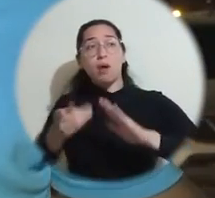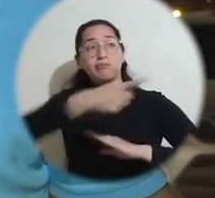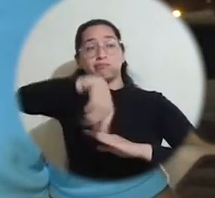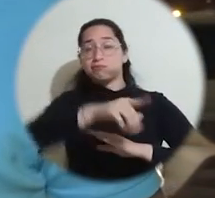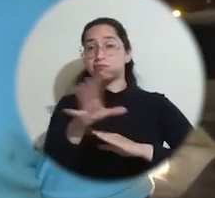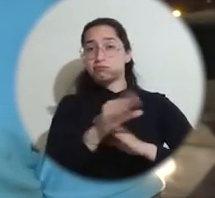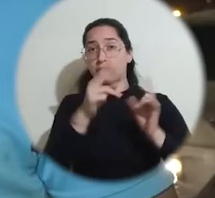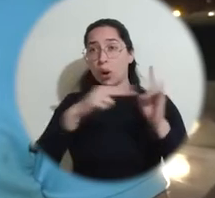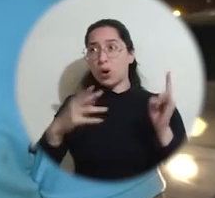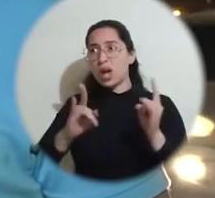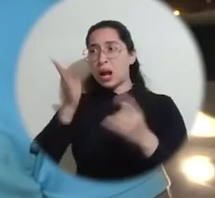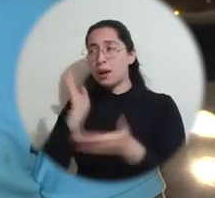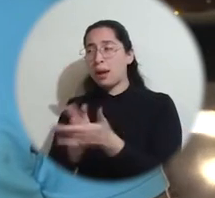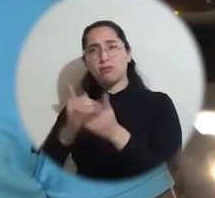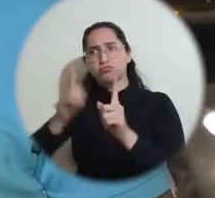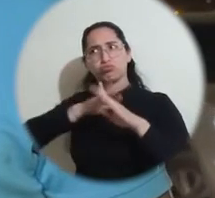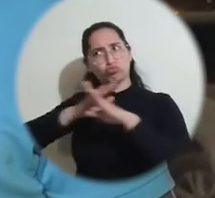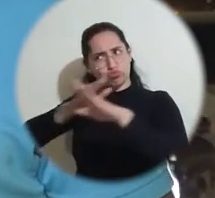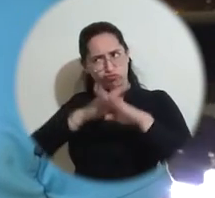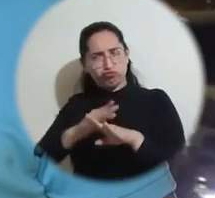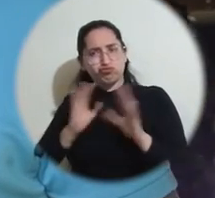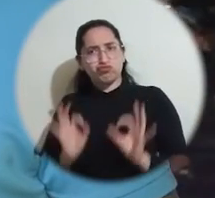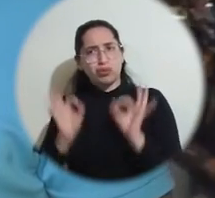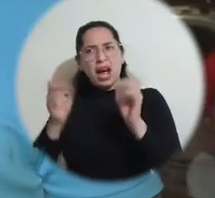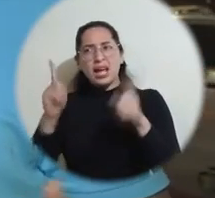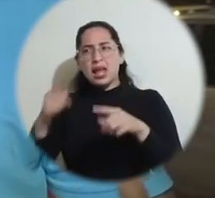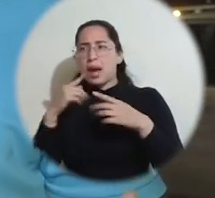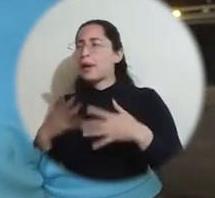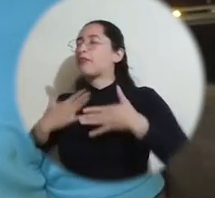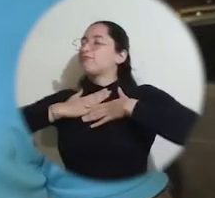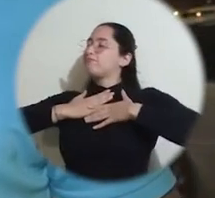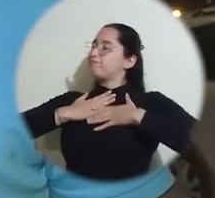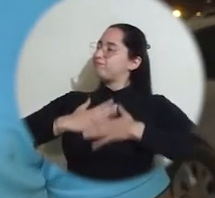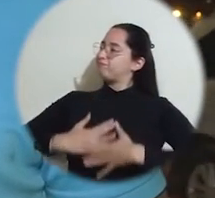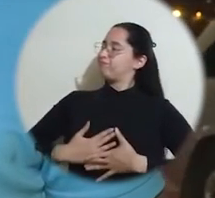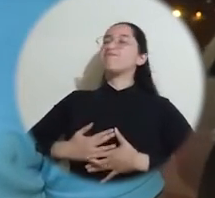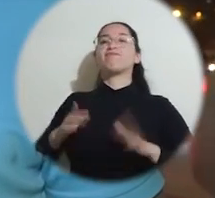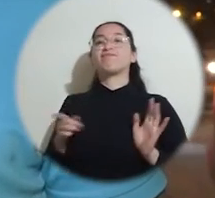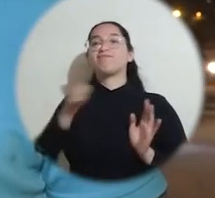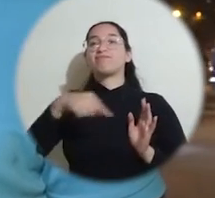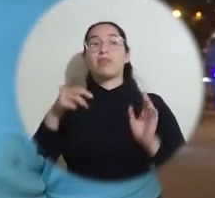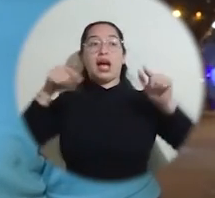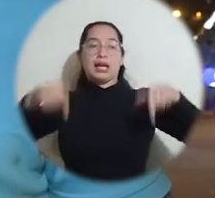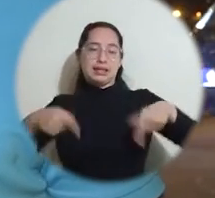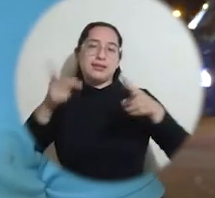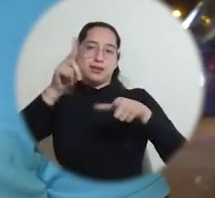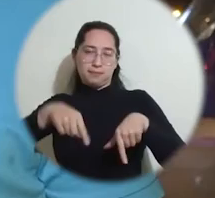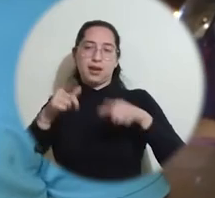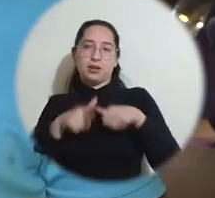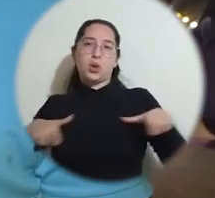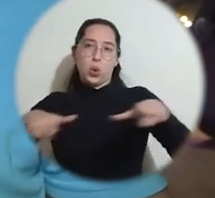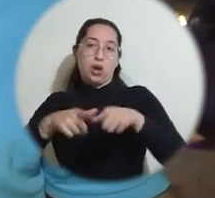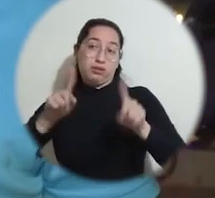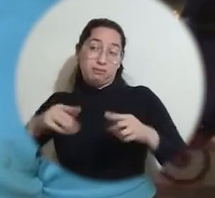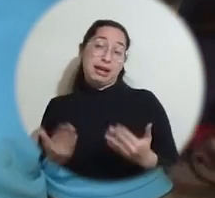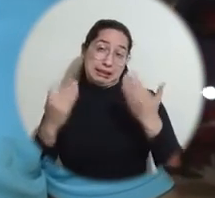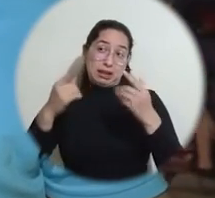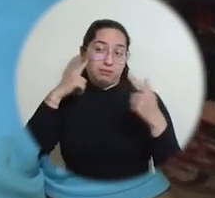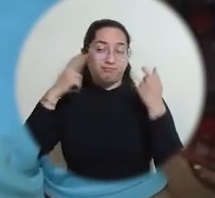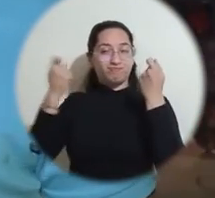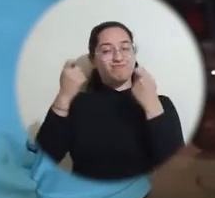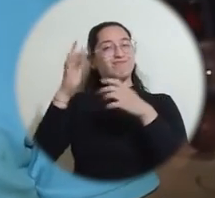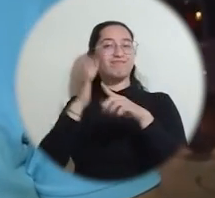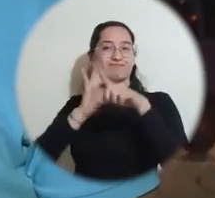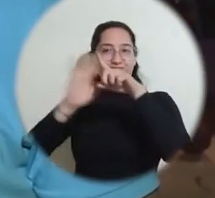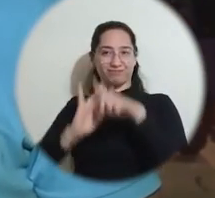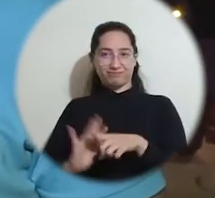evita la exposición de nuestra comunidad universitaria y de la forma que pueda entrar lo más seguro